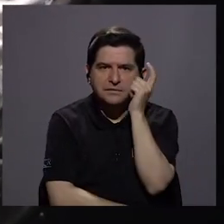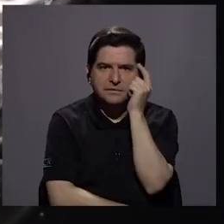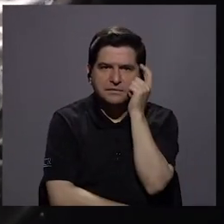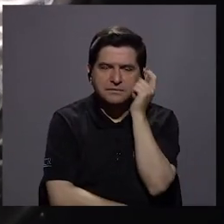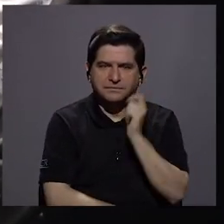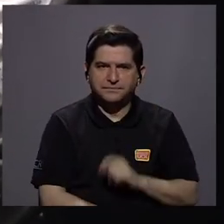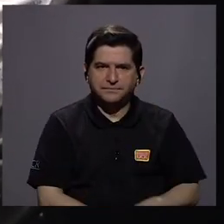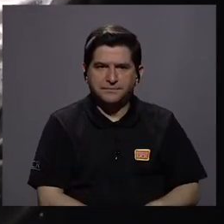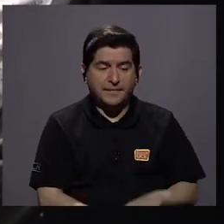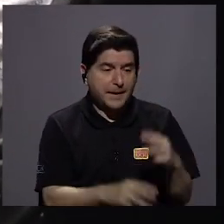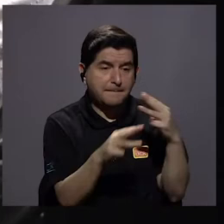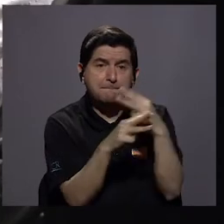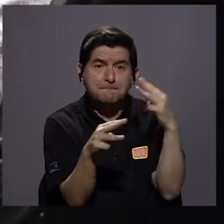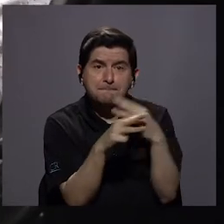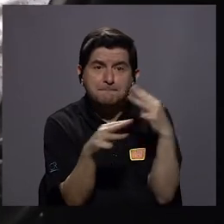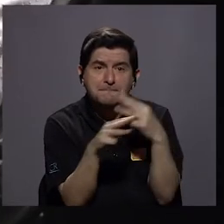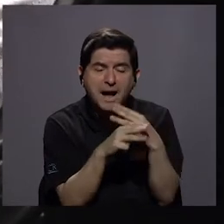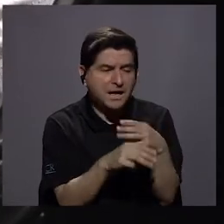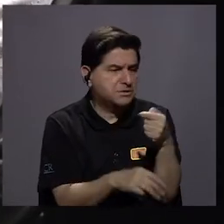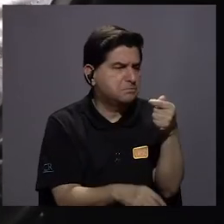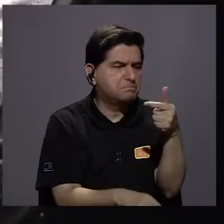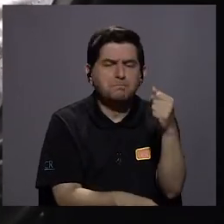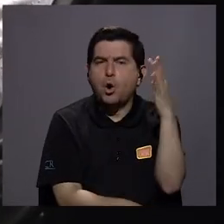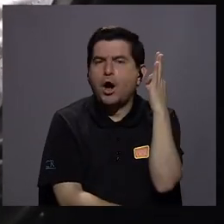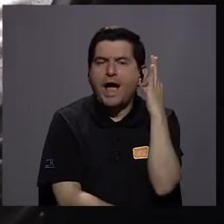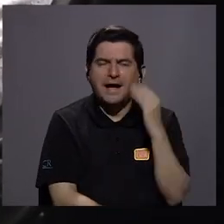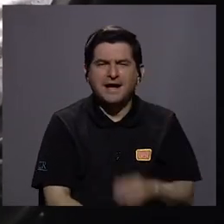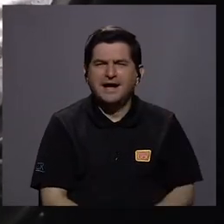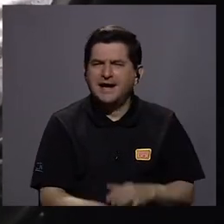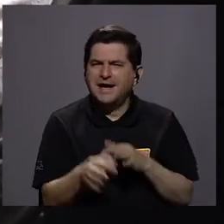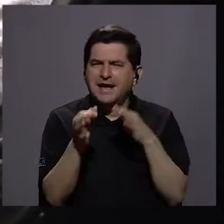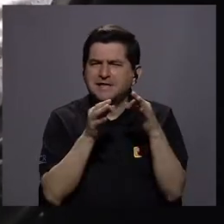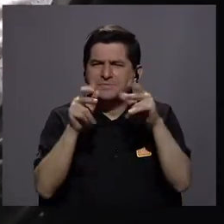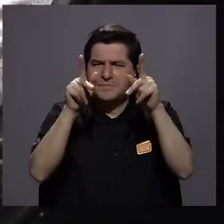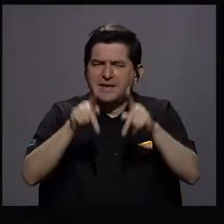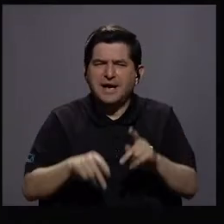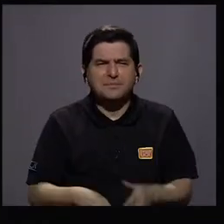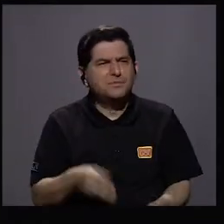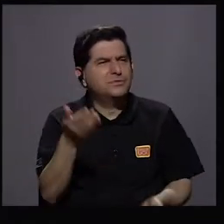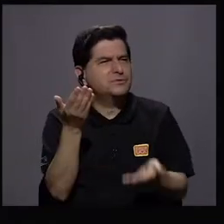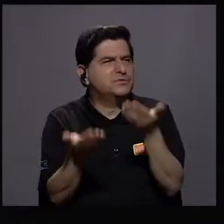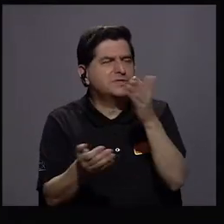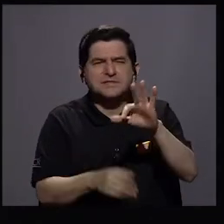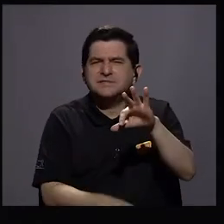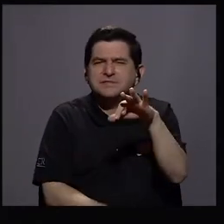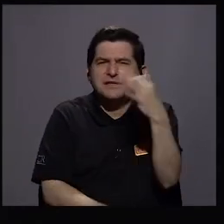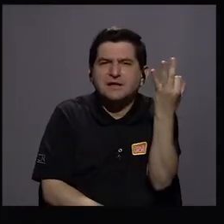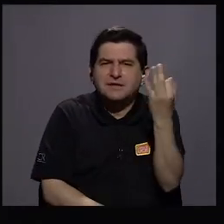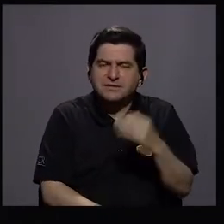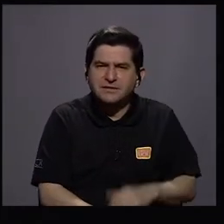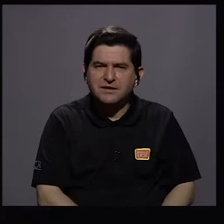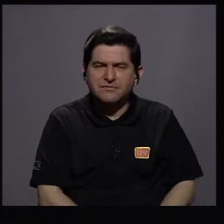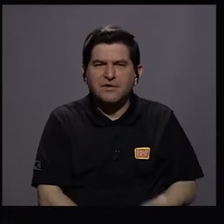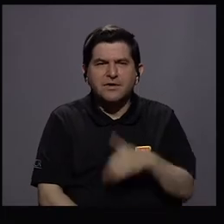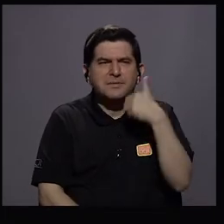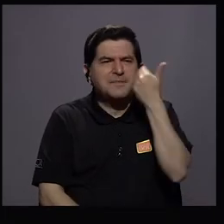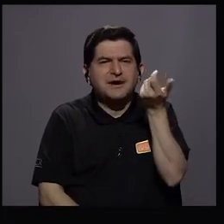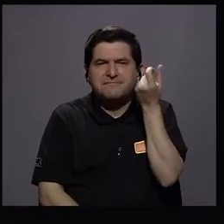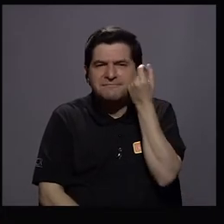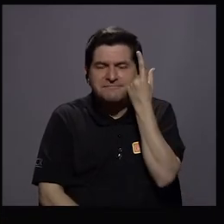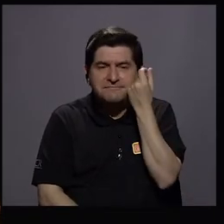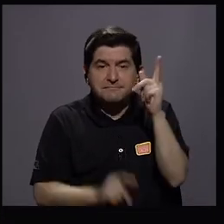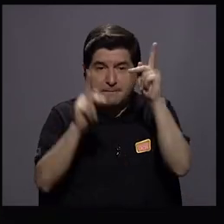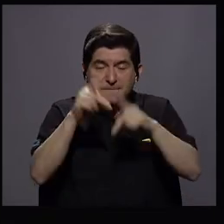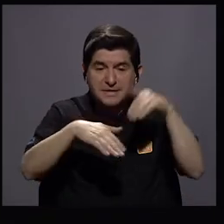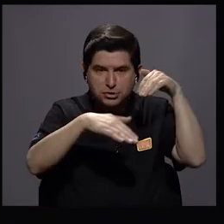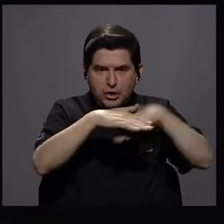en matemáticas tenemos muy pocas mujeres. Pero expliquémoselo a la audiencia de una manera como más fácil de entenderlo. Una